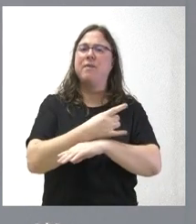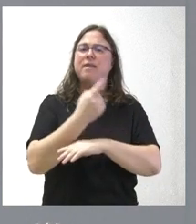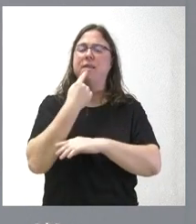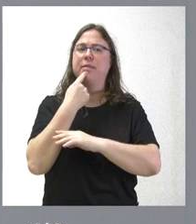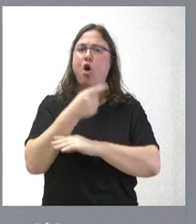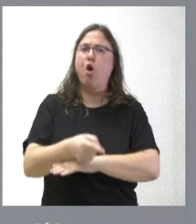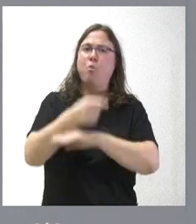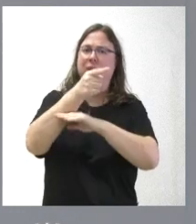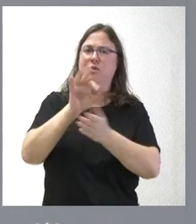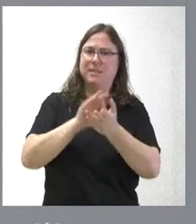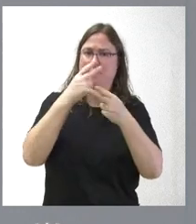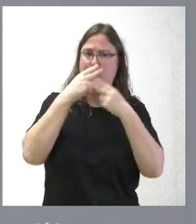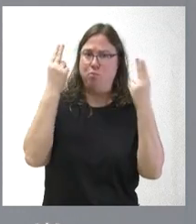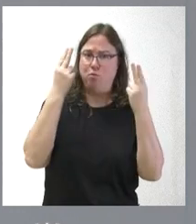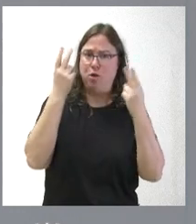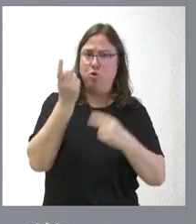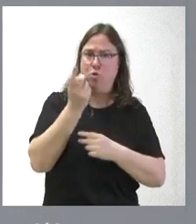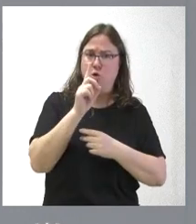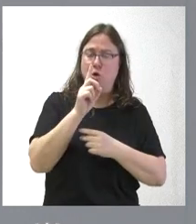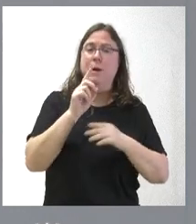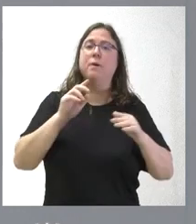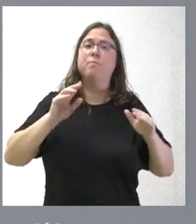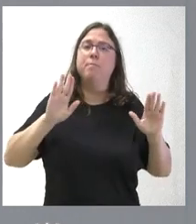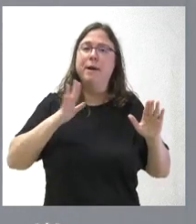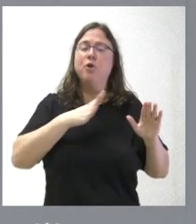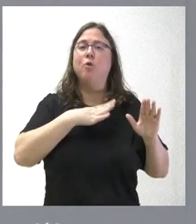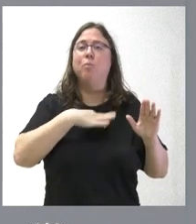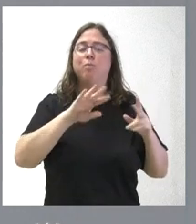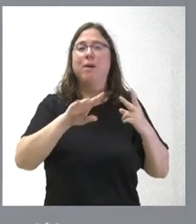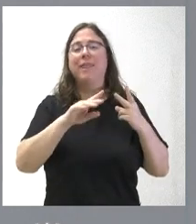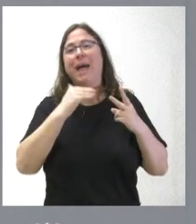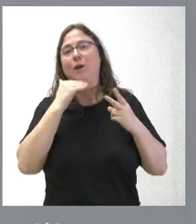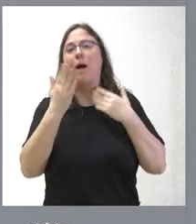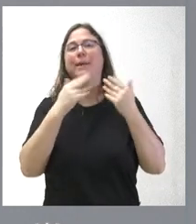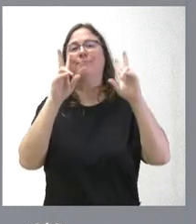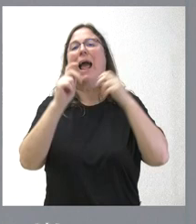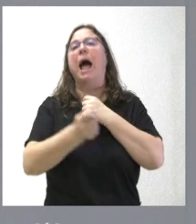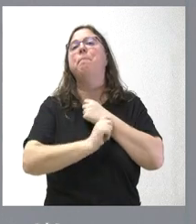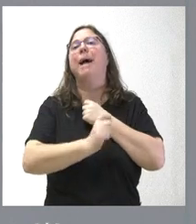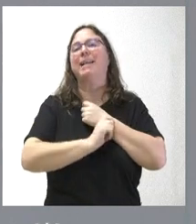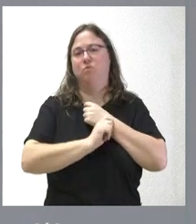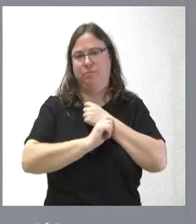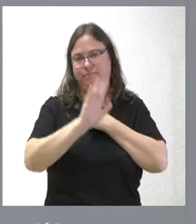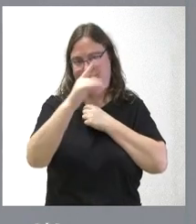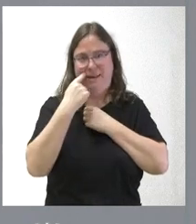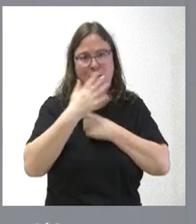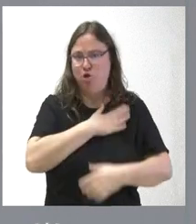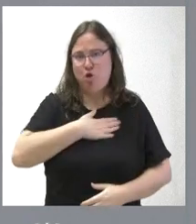obligación de servicio público ese tramo, pero que podría, en segundo lugar, hablar de un apaño. Es que nosotros no queremos apaños.